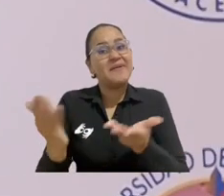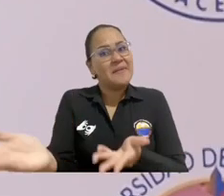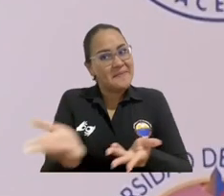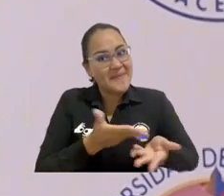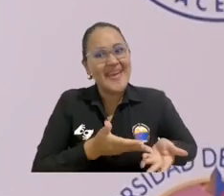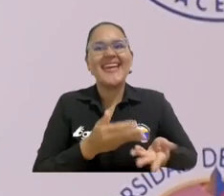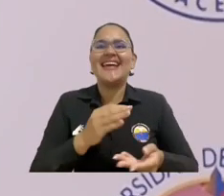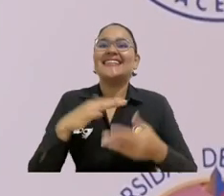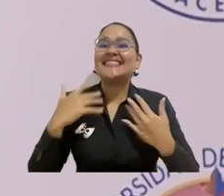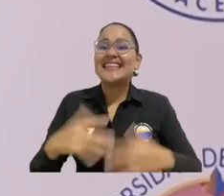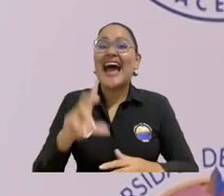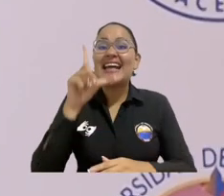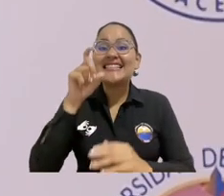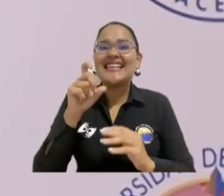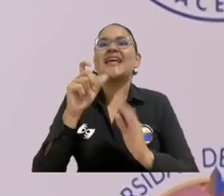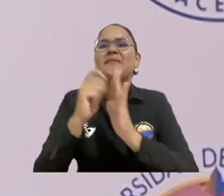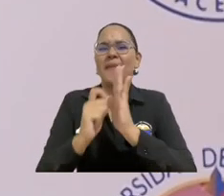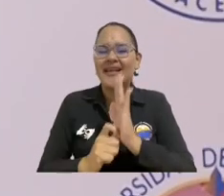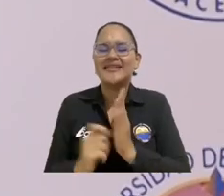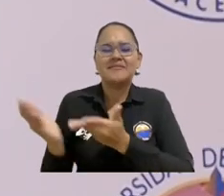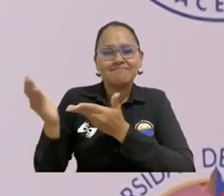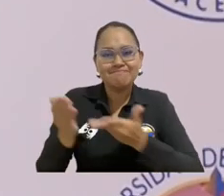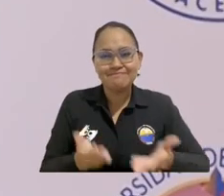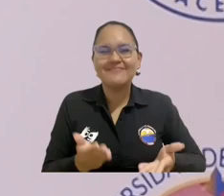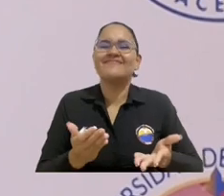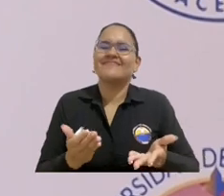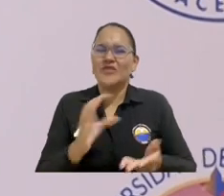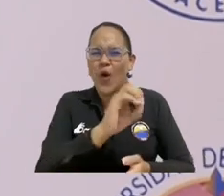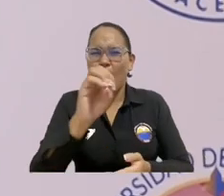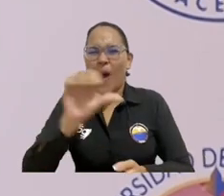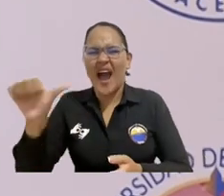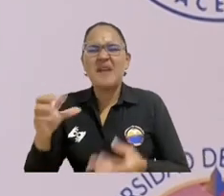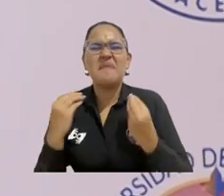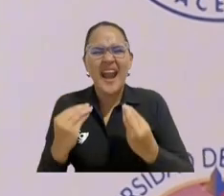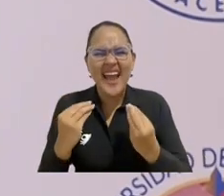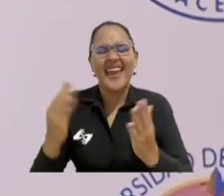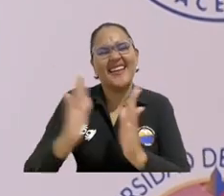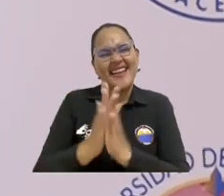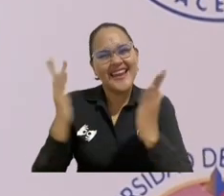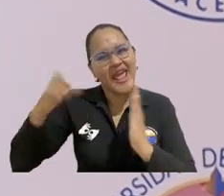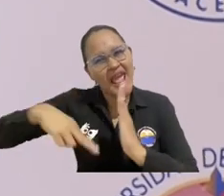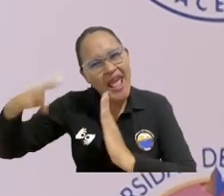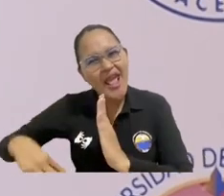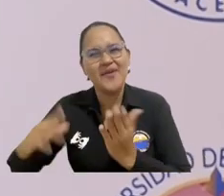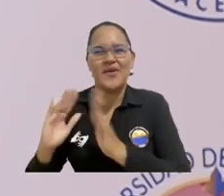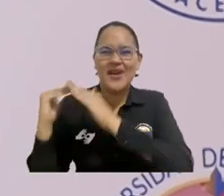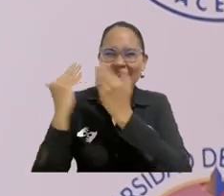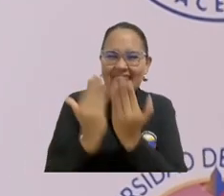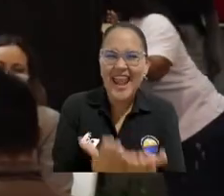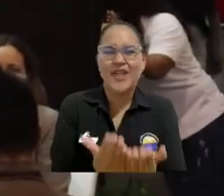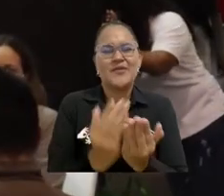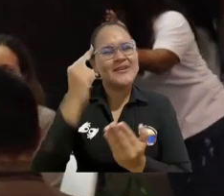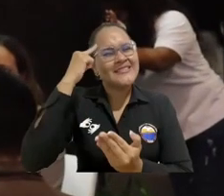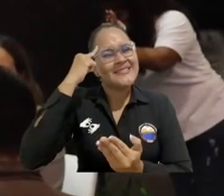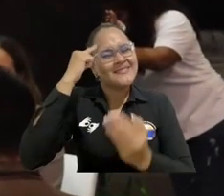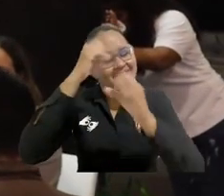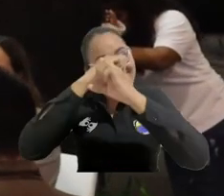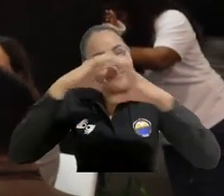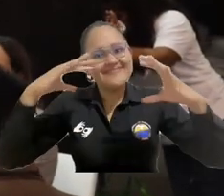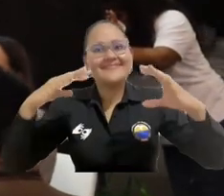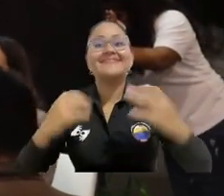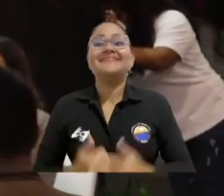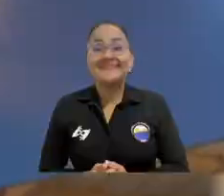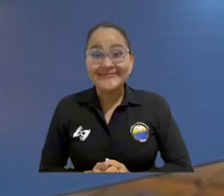todas para que compartan con nosotros, para que se aproximen al libro, a la literatura, para que recorran el mundo, para que viajen en el tiempo. Mediante la